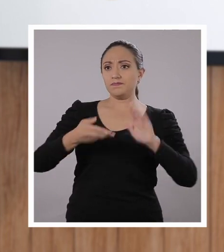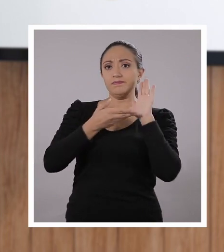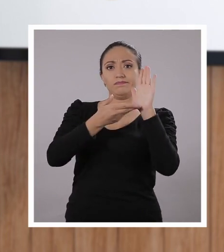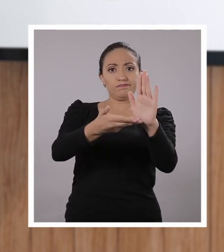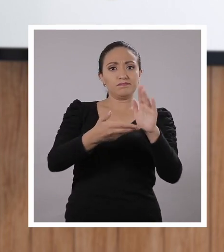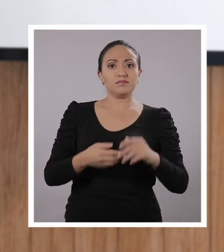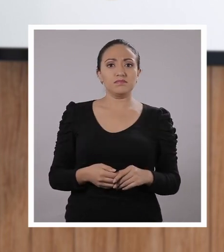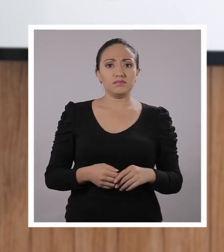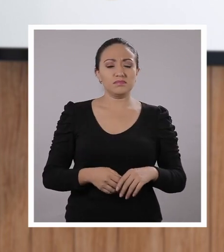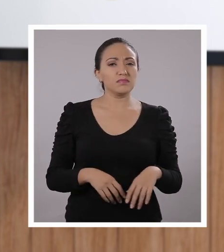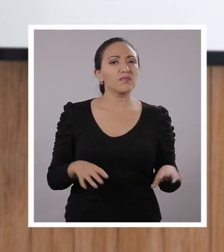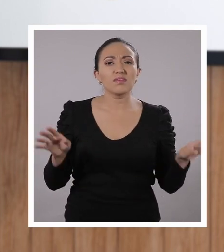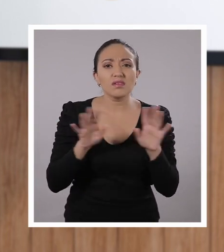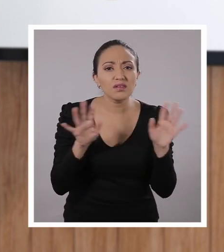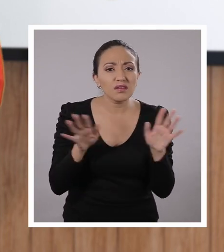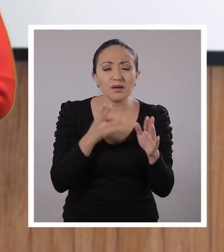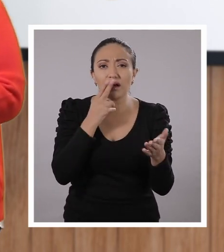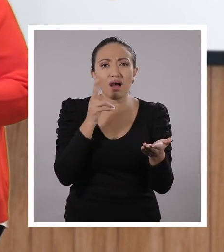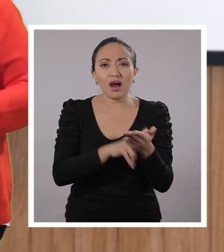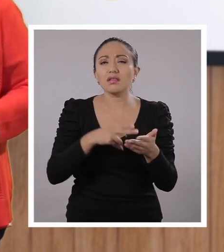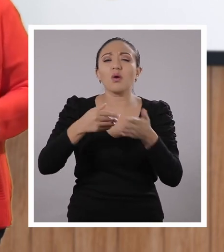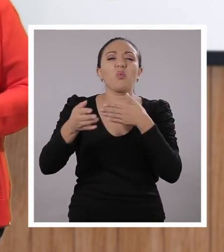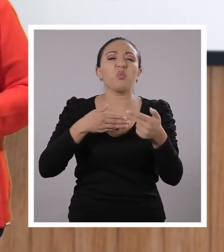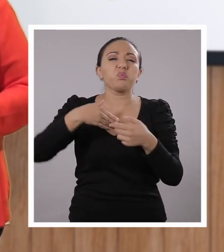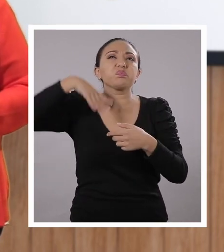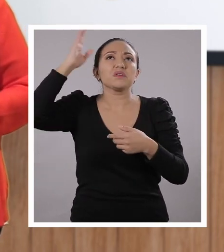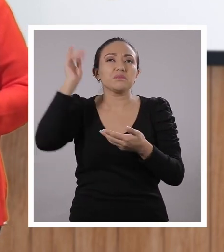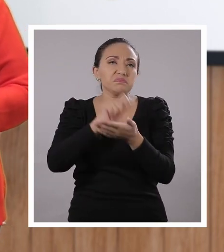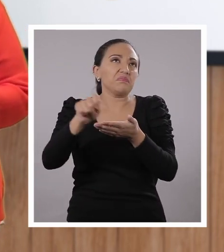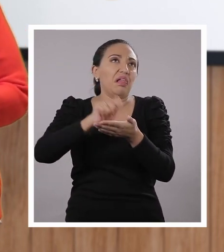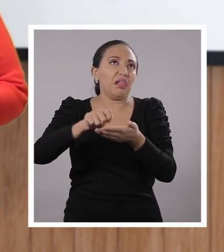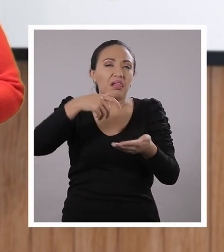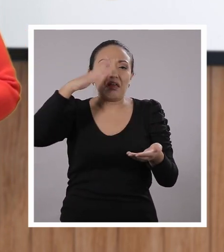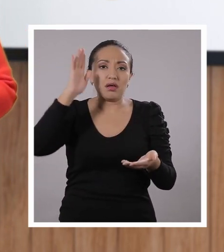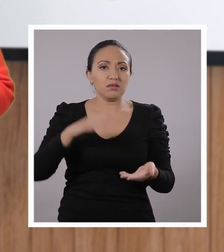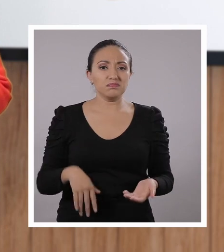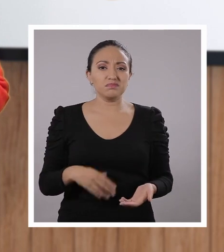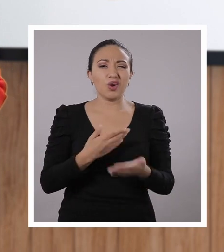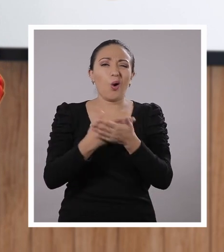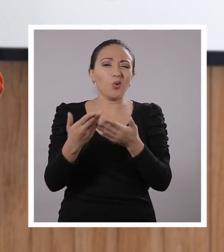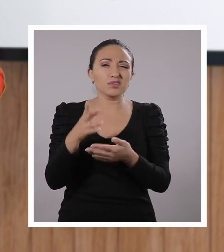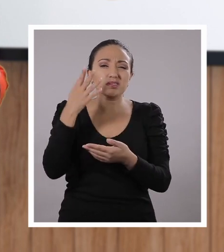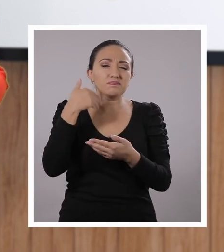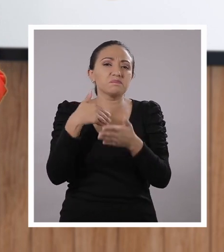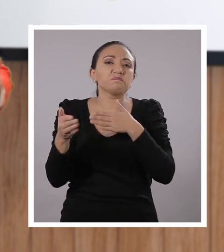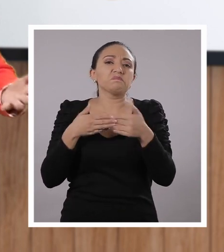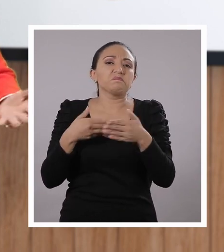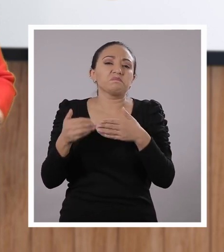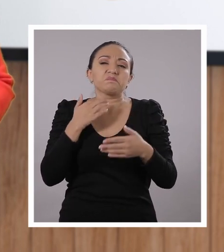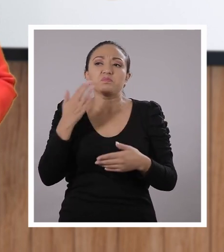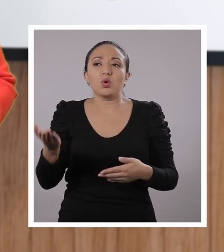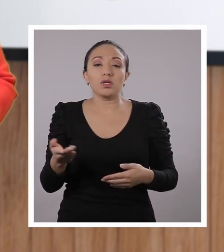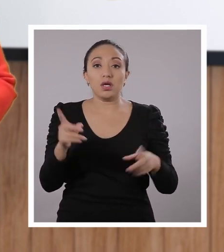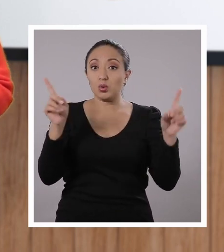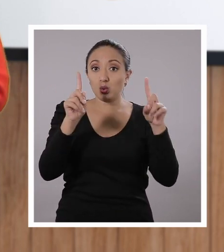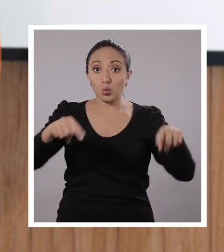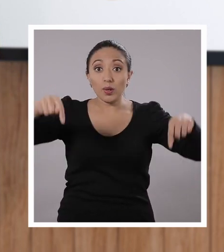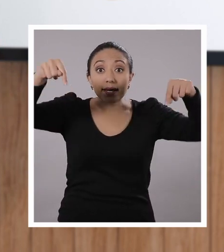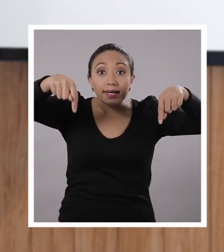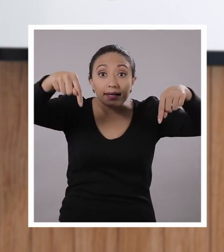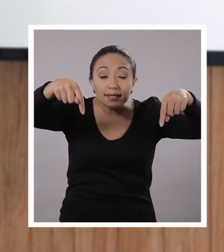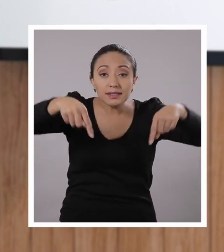vas a hacer para cambiar la realidad. Mire que no es cualquier carta. Uno puede escribir muchas cosas y a veces cosas que no tienen sentido.